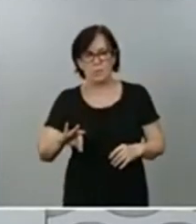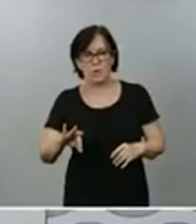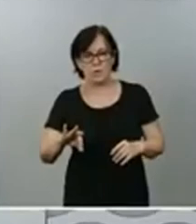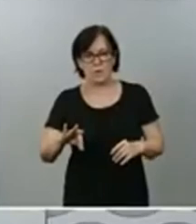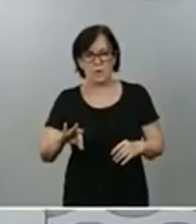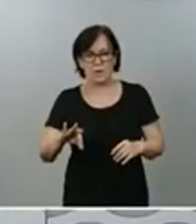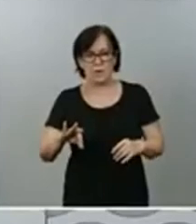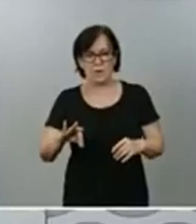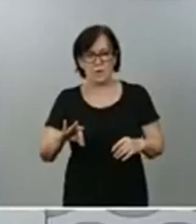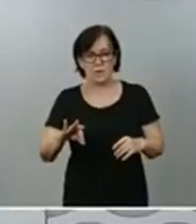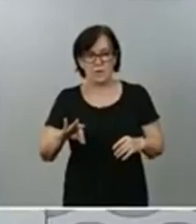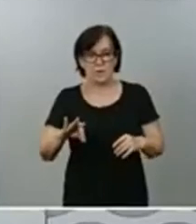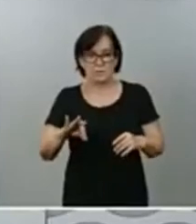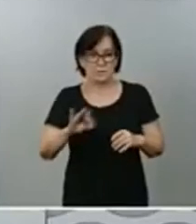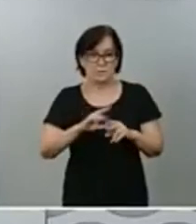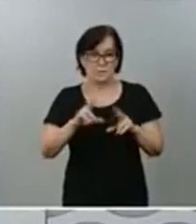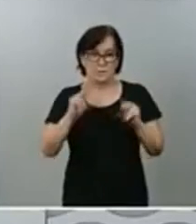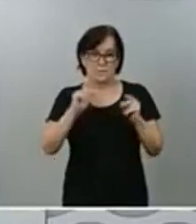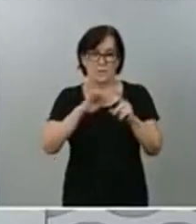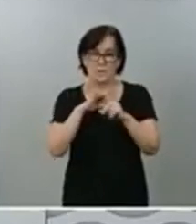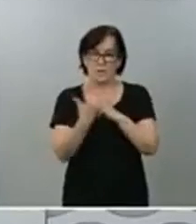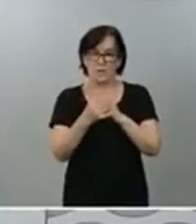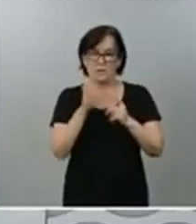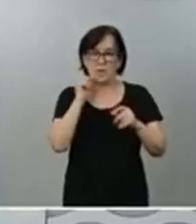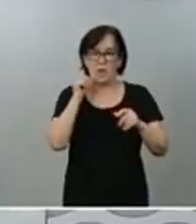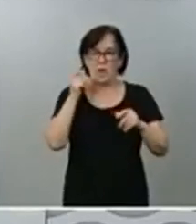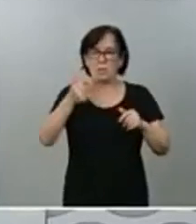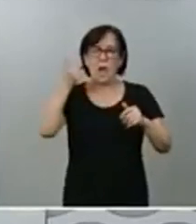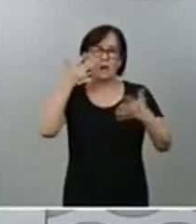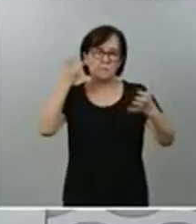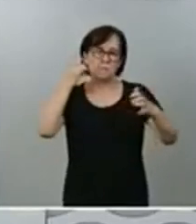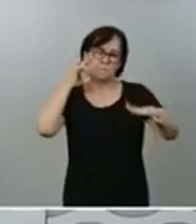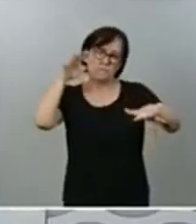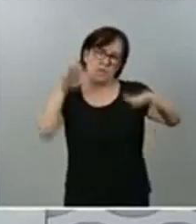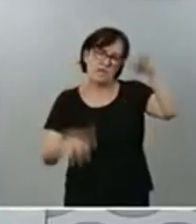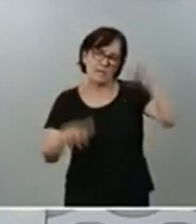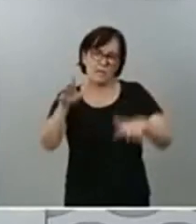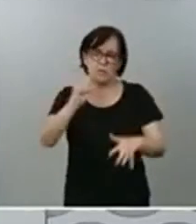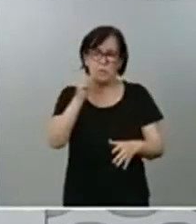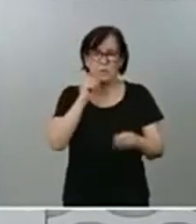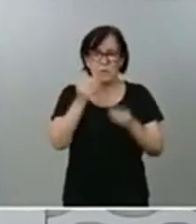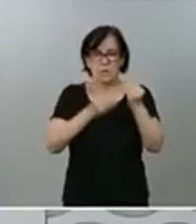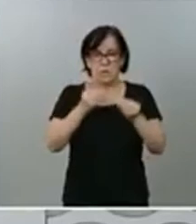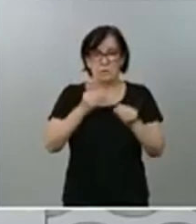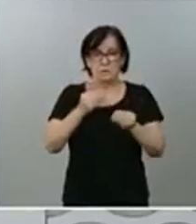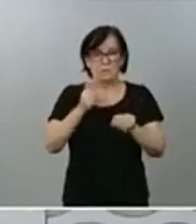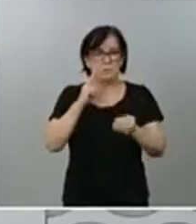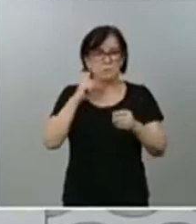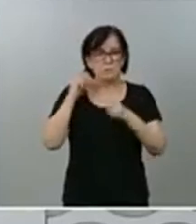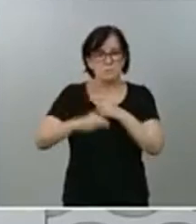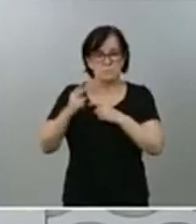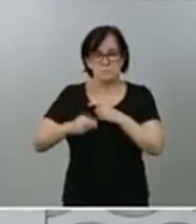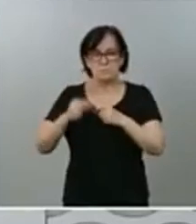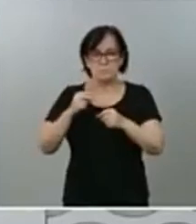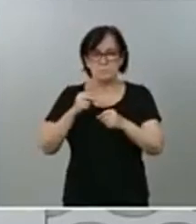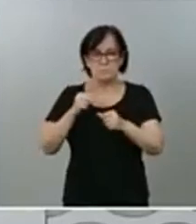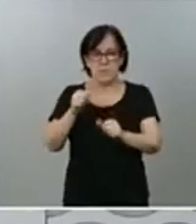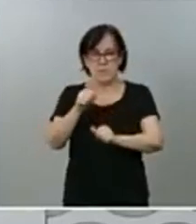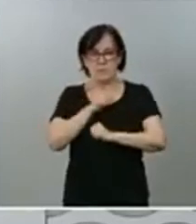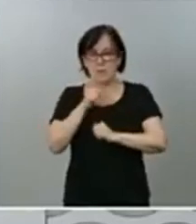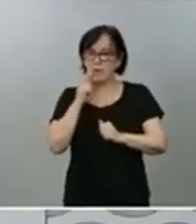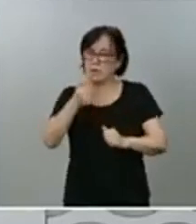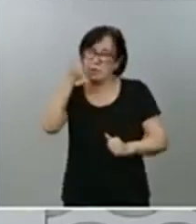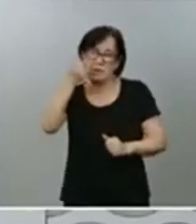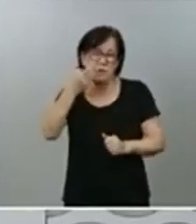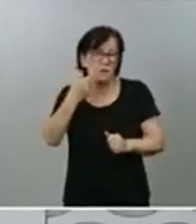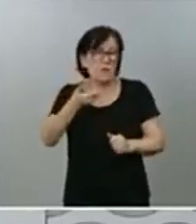esa situación sin que se incremente la desigualdad, intentando combatir el desempleo, que es una de las lacras más importantes que deja